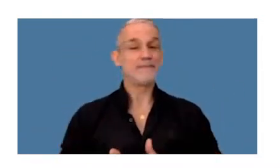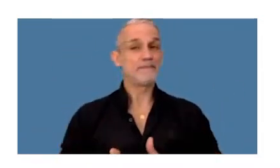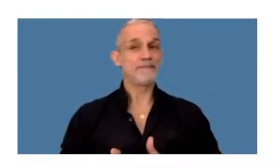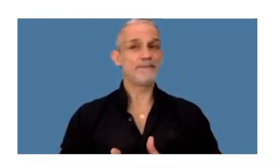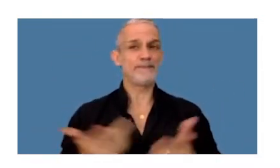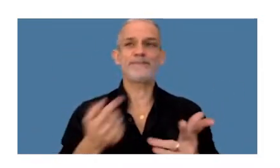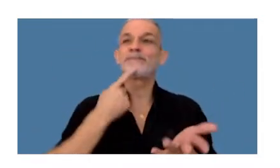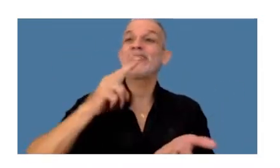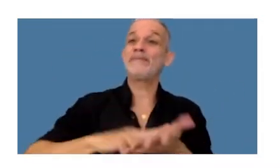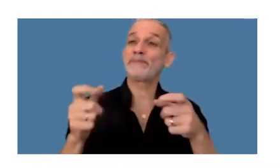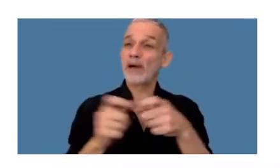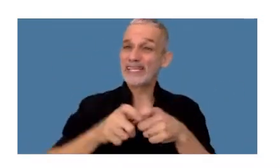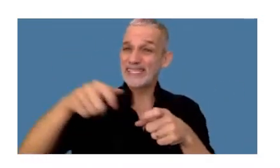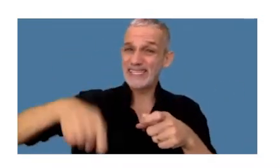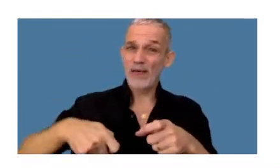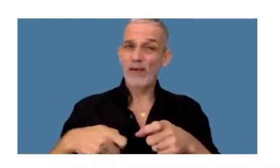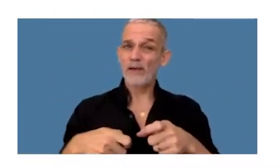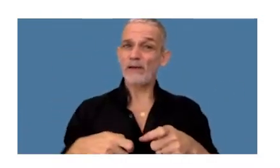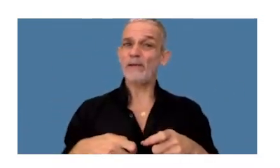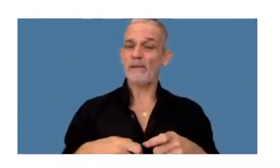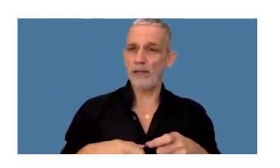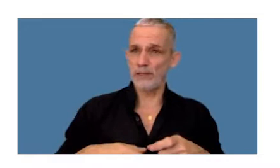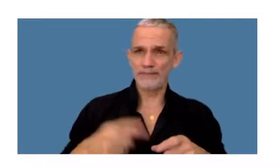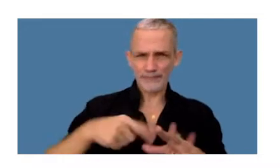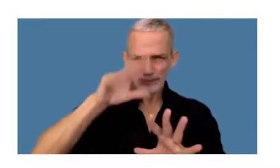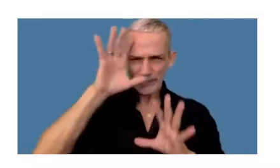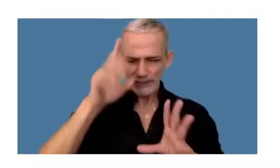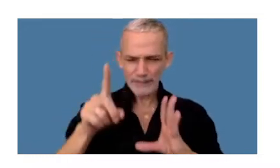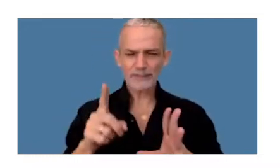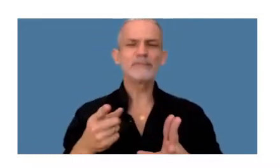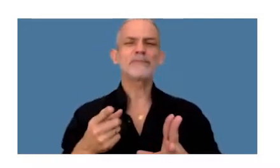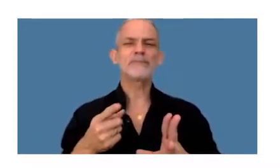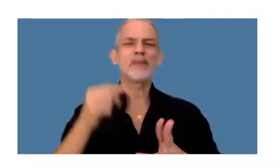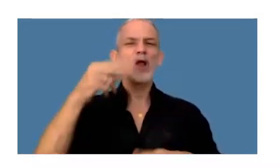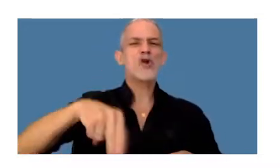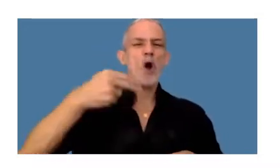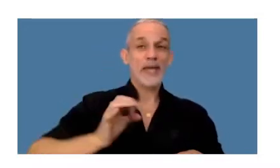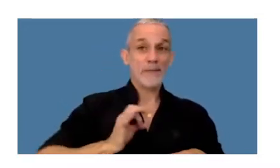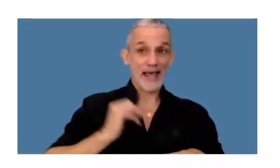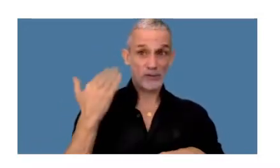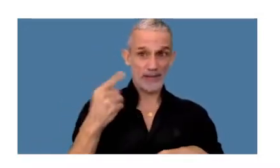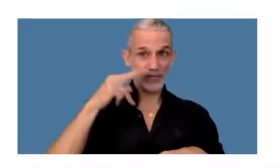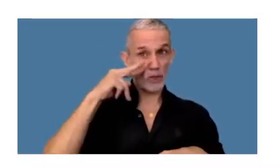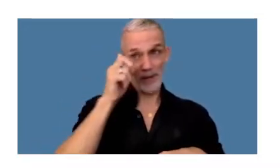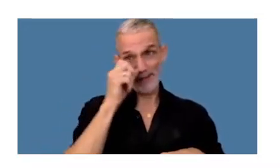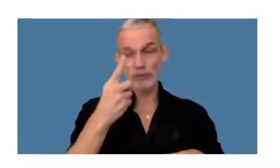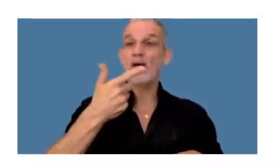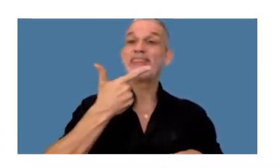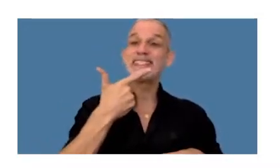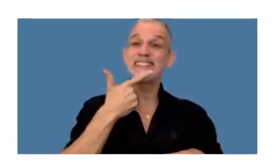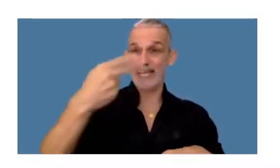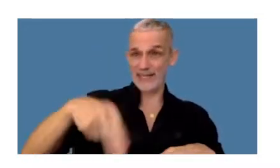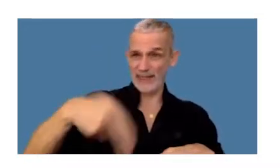lo que se refiere al impuesto al cheque recordemos que en noviembre del año pasado el 17 de